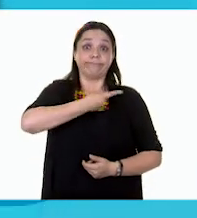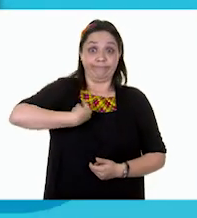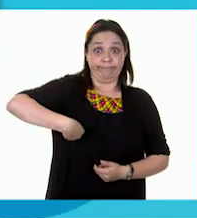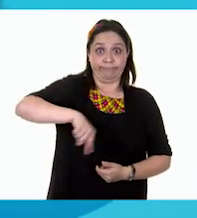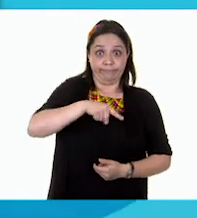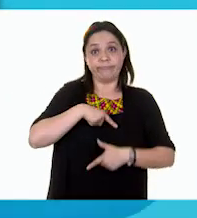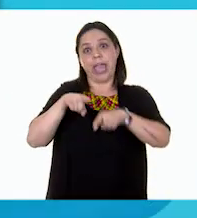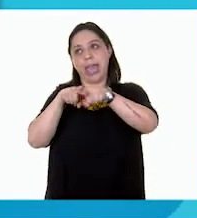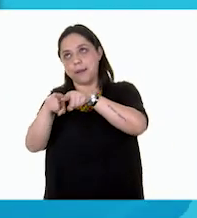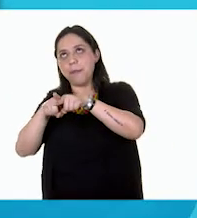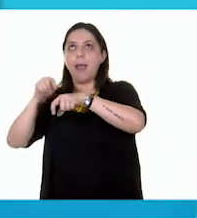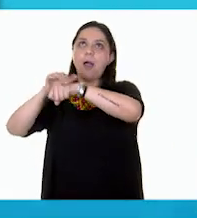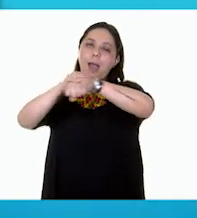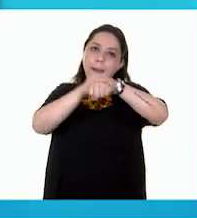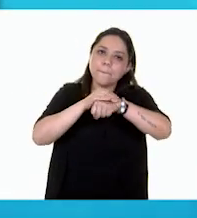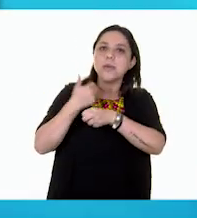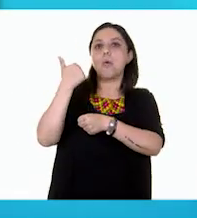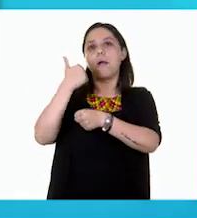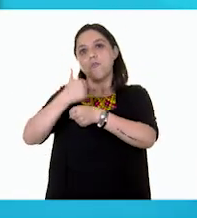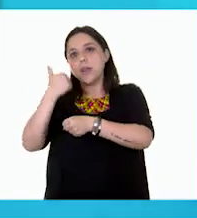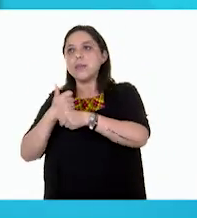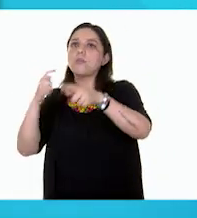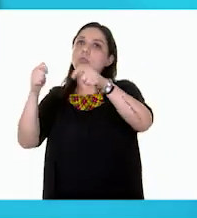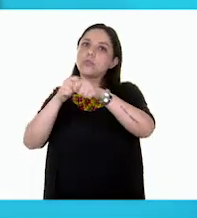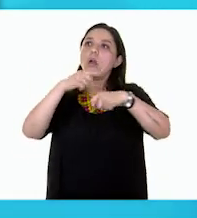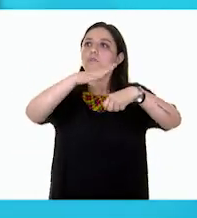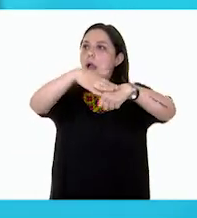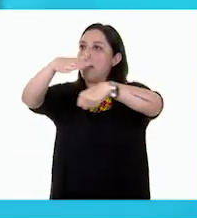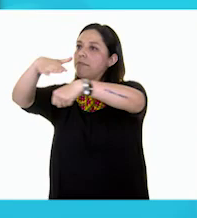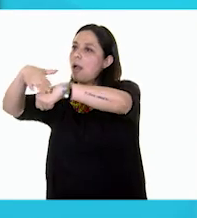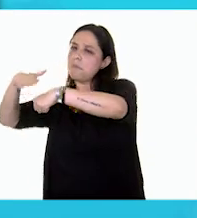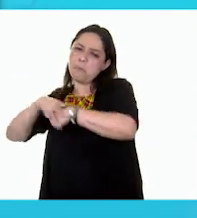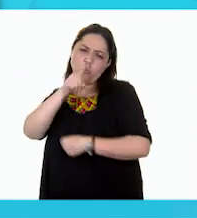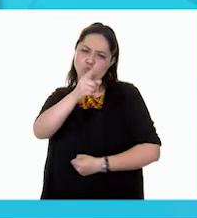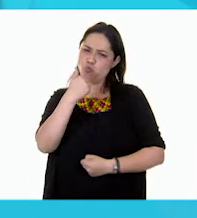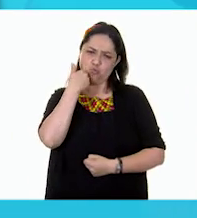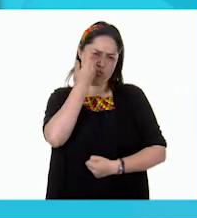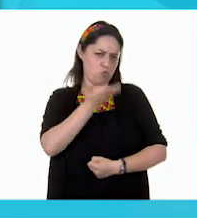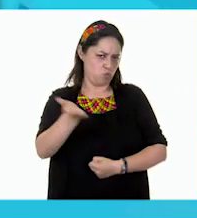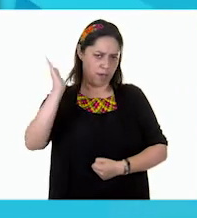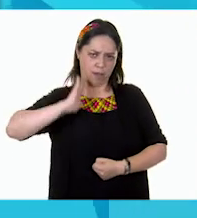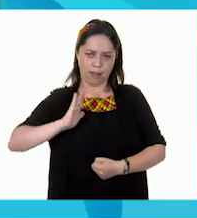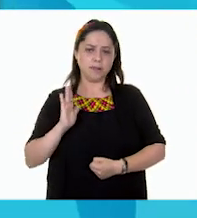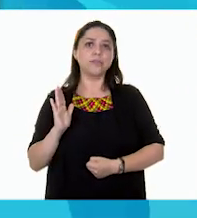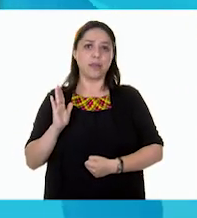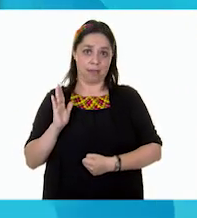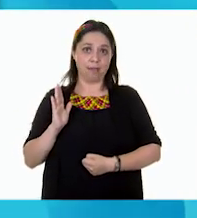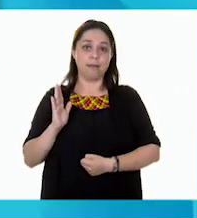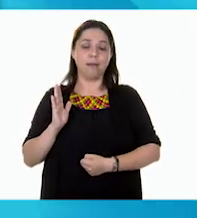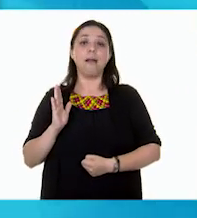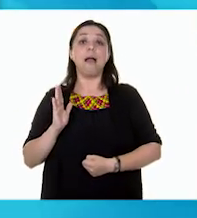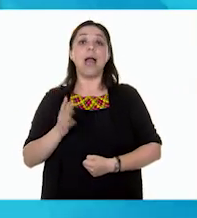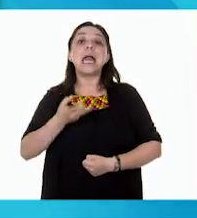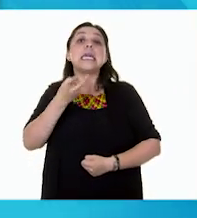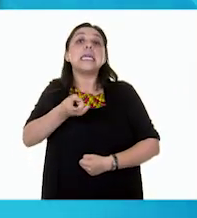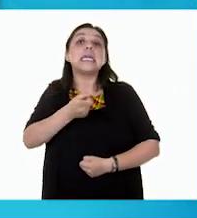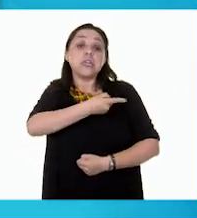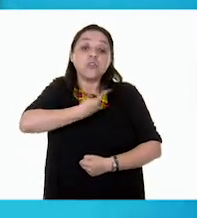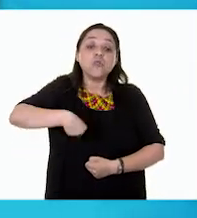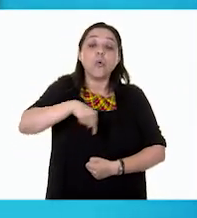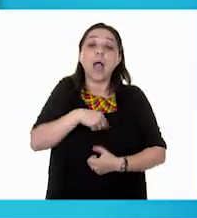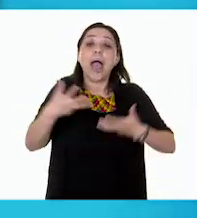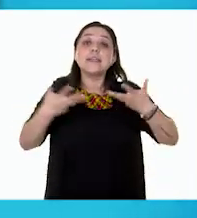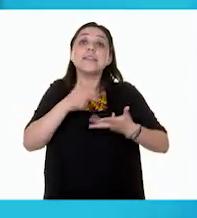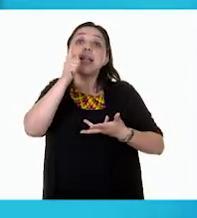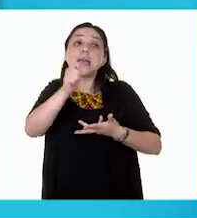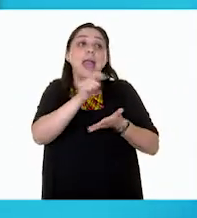hermanos, amigos, abuelitos y tíos, a quienes ustedes quieran. Y en este caso vamos a limpiar